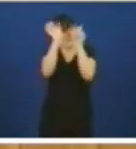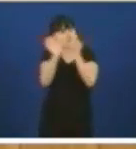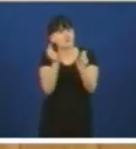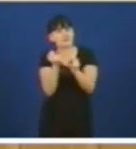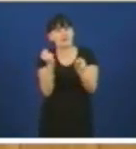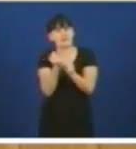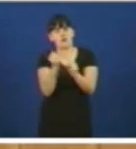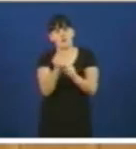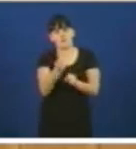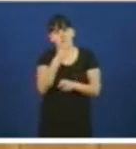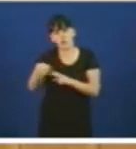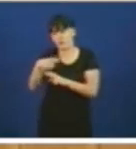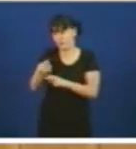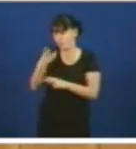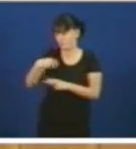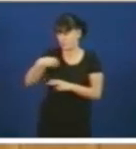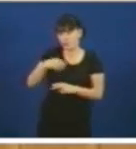partidistas señoras